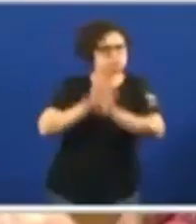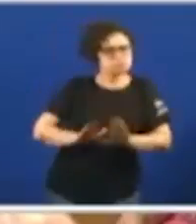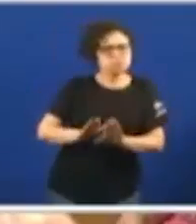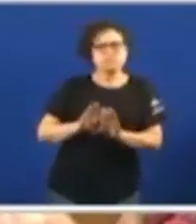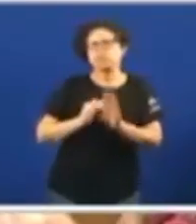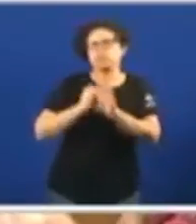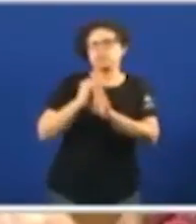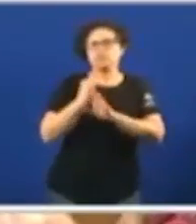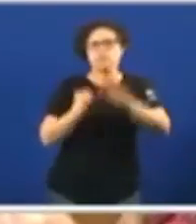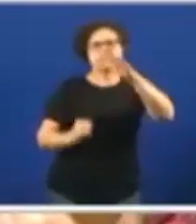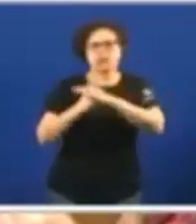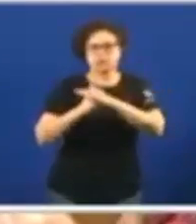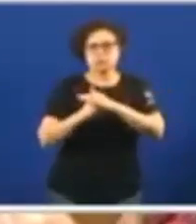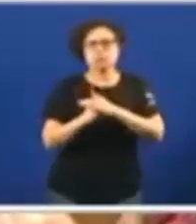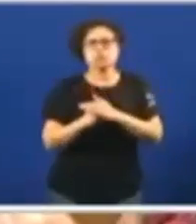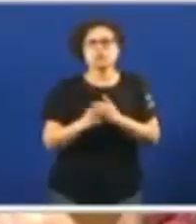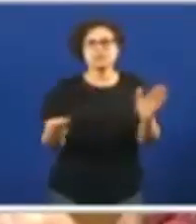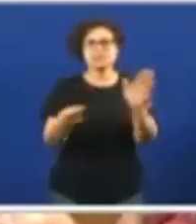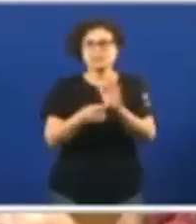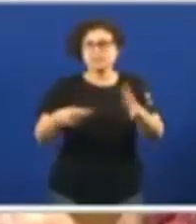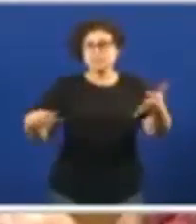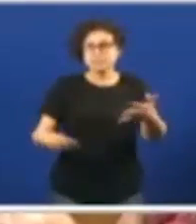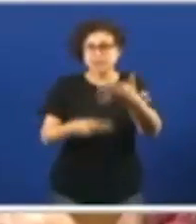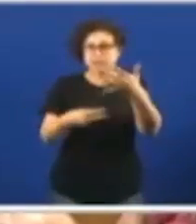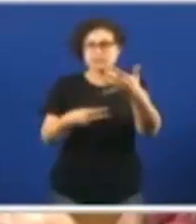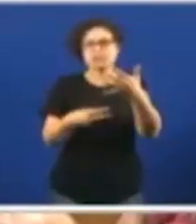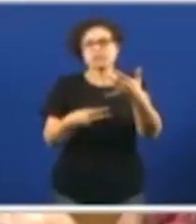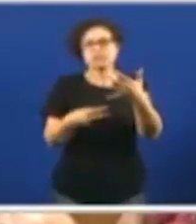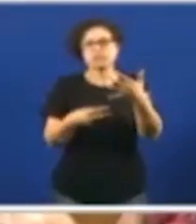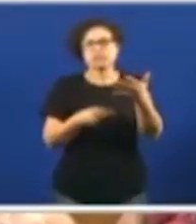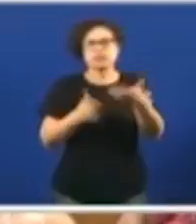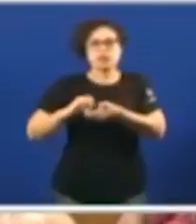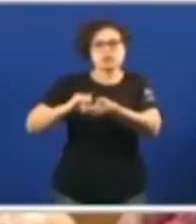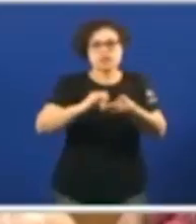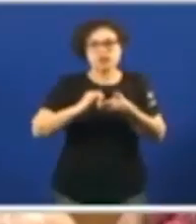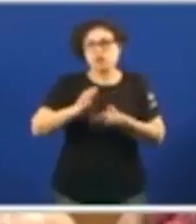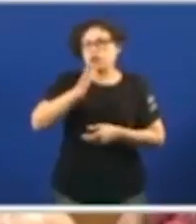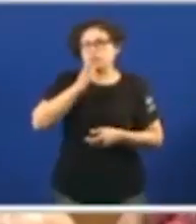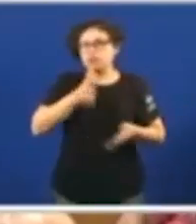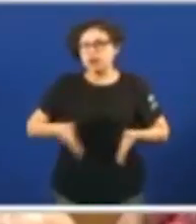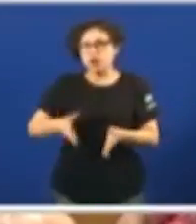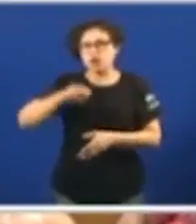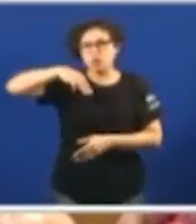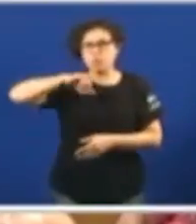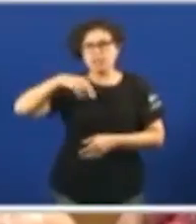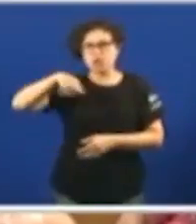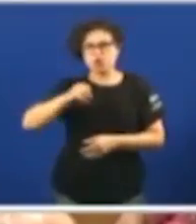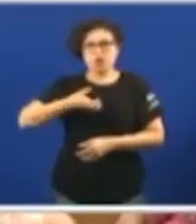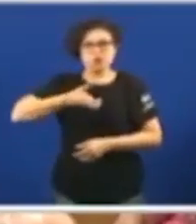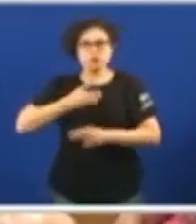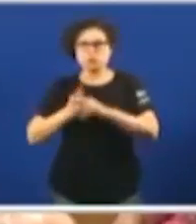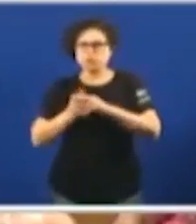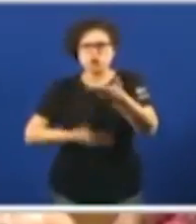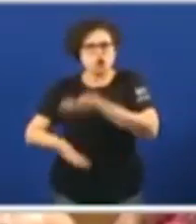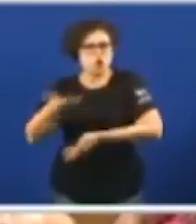valores máximos permitidos. 7, colaborar coa Conferredación Hidrográfica Miño-Síle e co Concello do Porriño para garantir o abastecimento